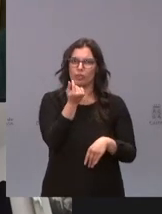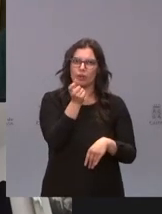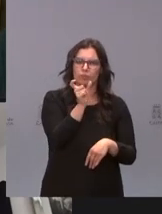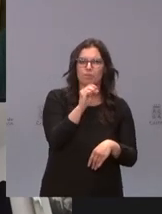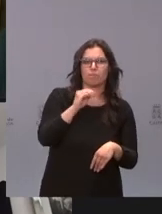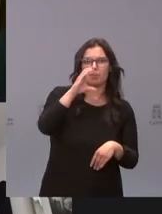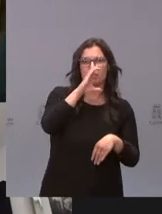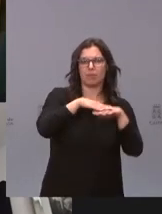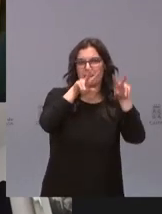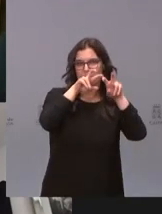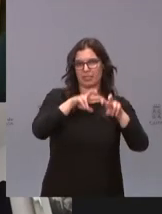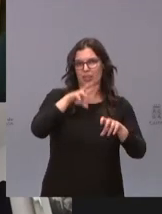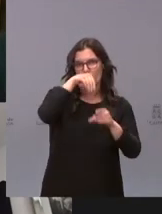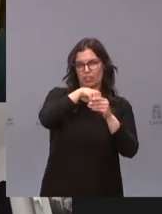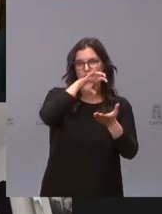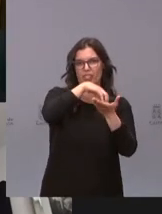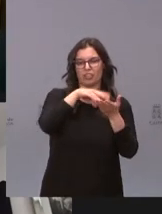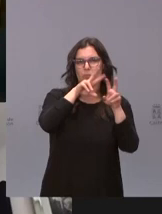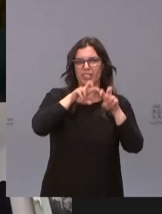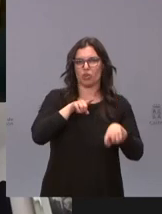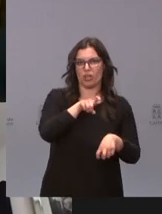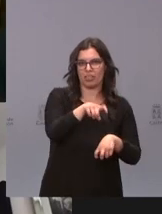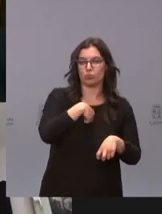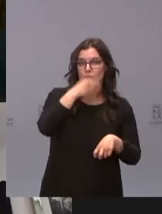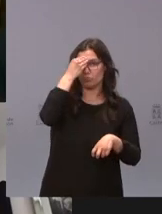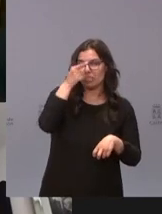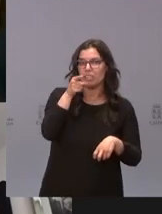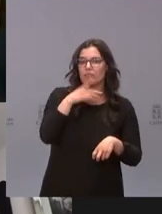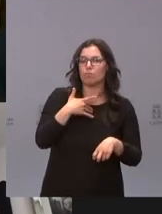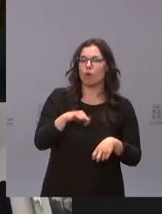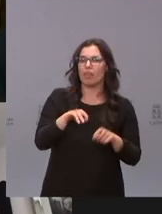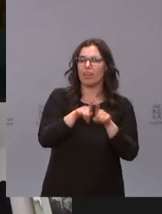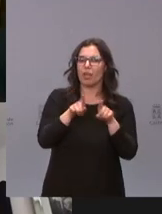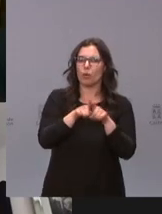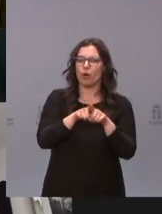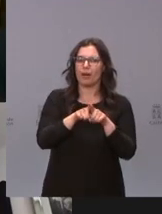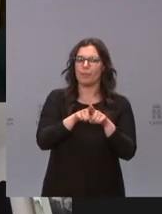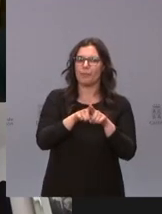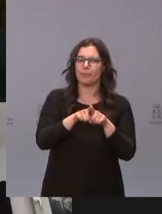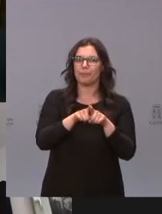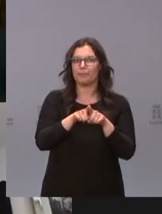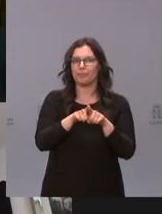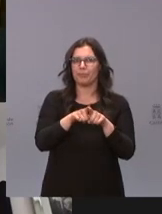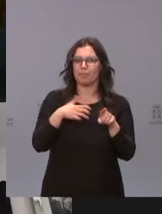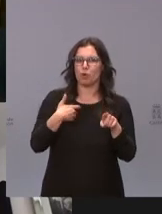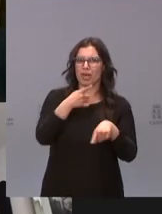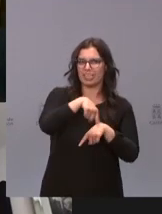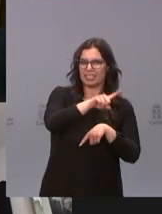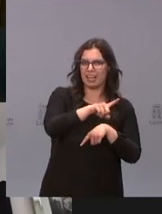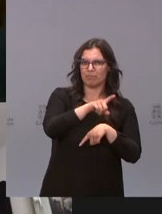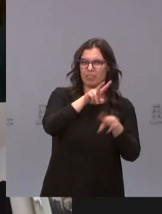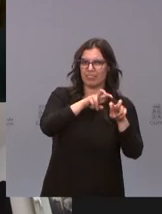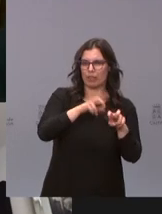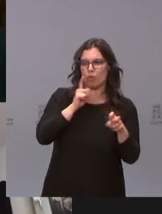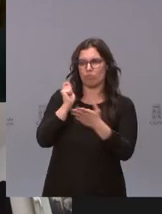la investigación desde el Centro del Cáncer ¿Creen que puede haber alguna molestia por parte de los investigadores